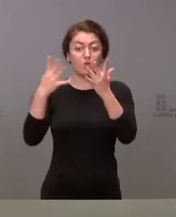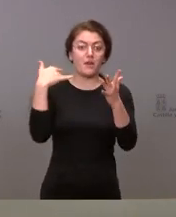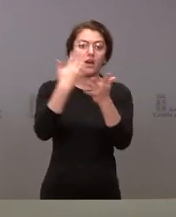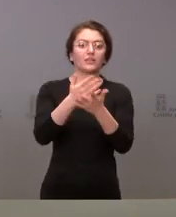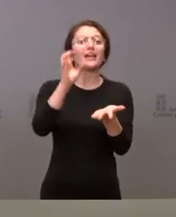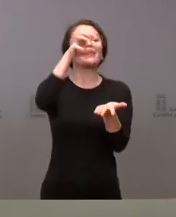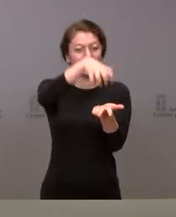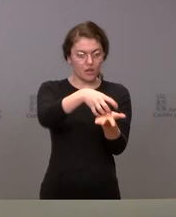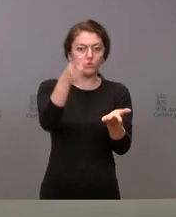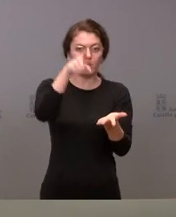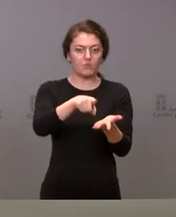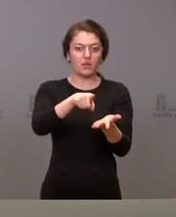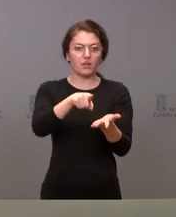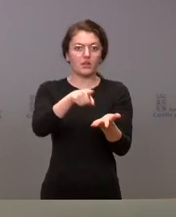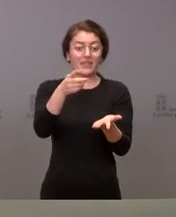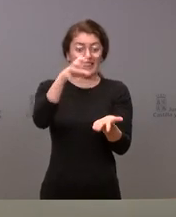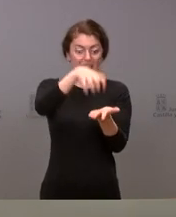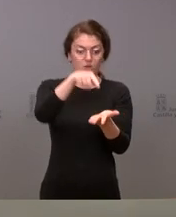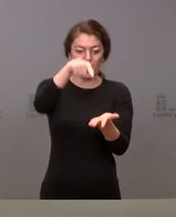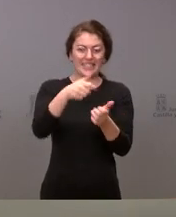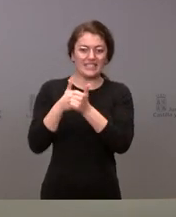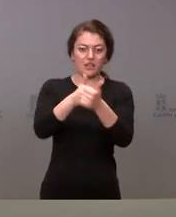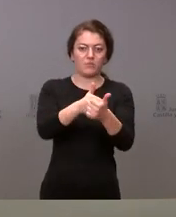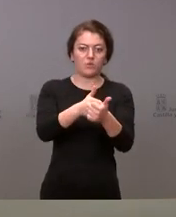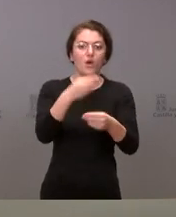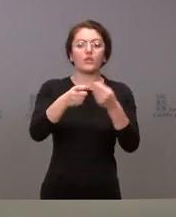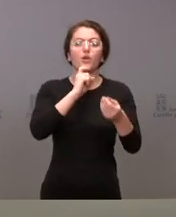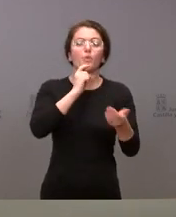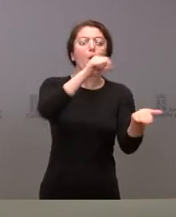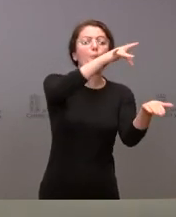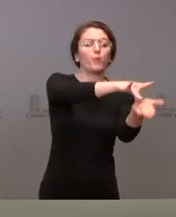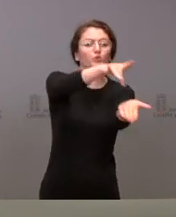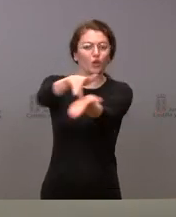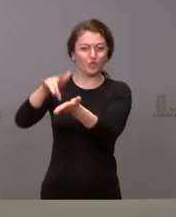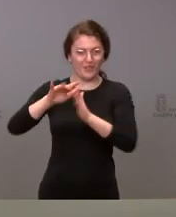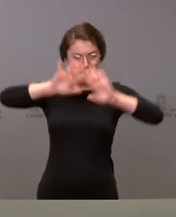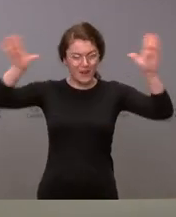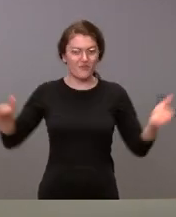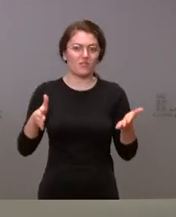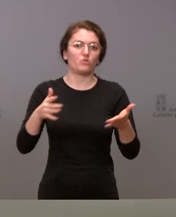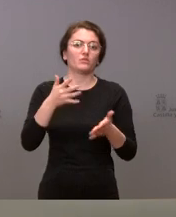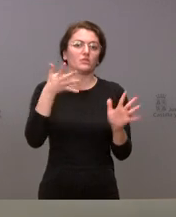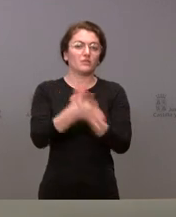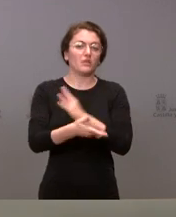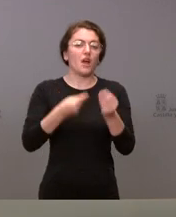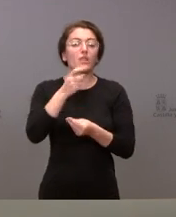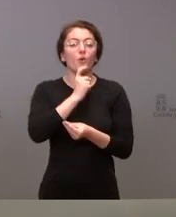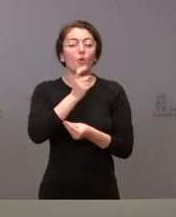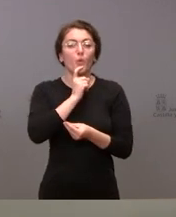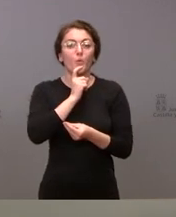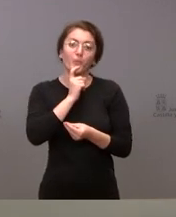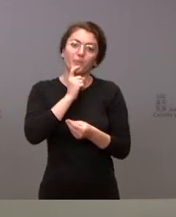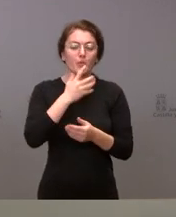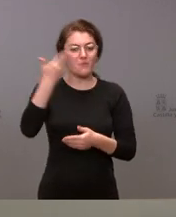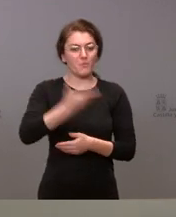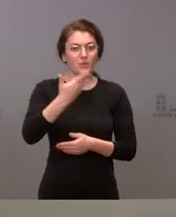de seguimiento regional a través de puntos de control periférico. Esos puntos de control periférico, lo señalaba antes, la importancia